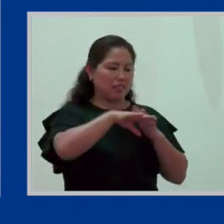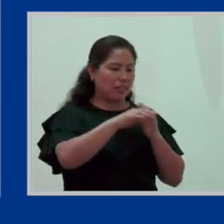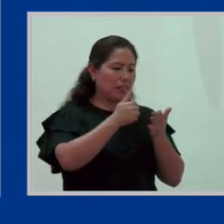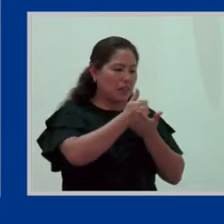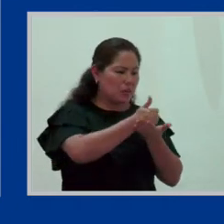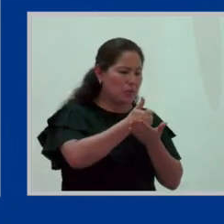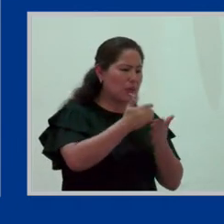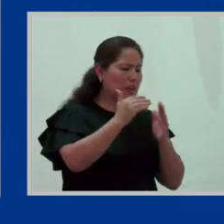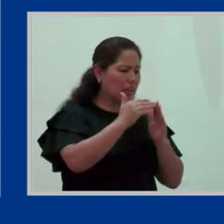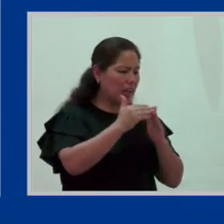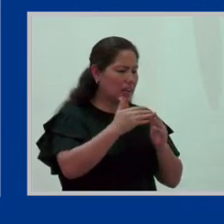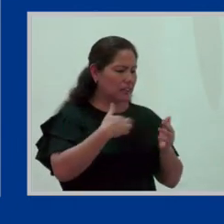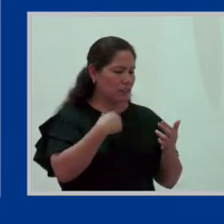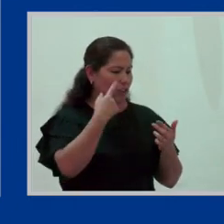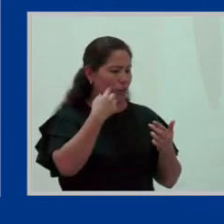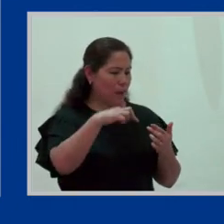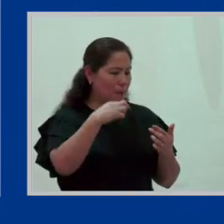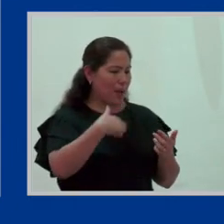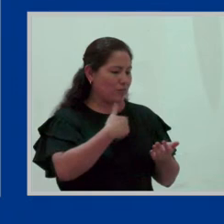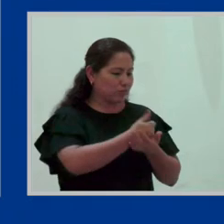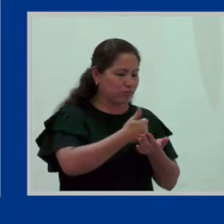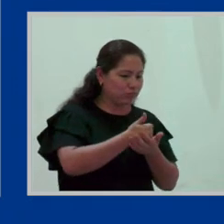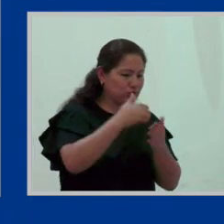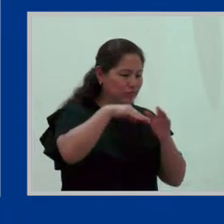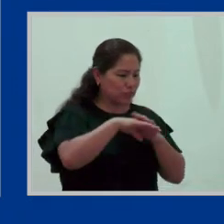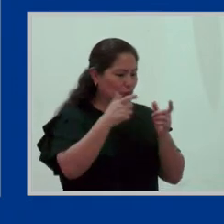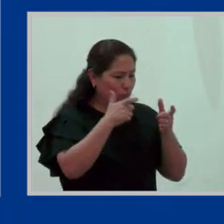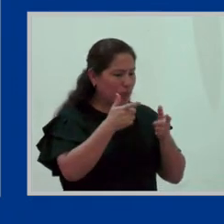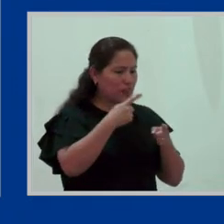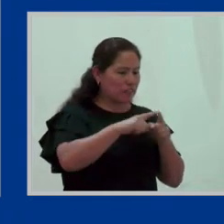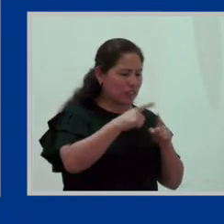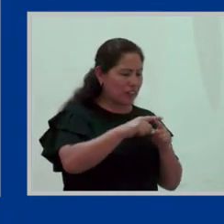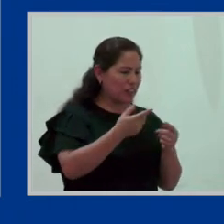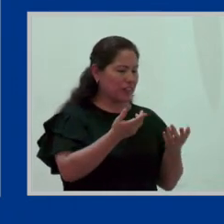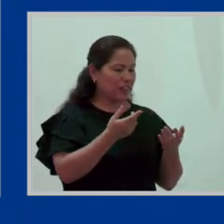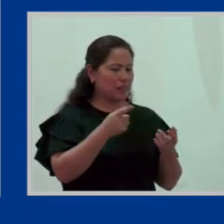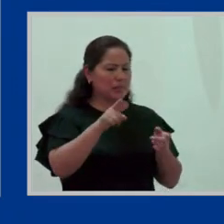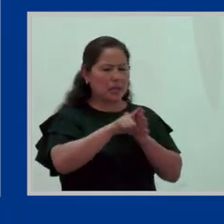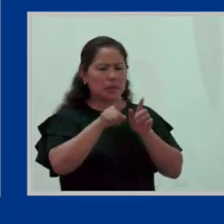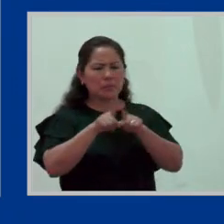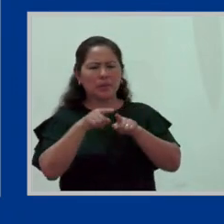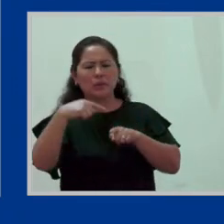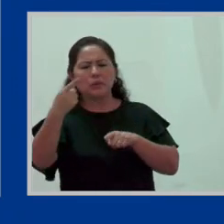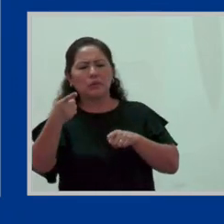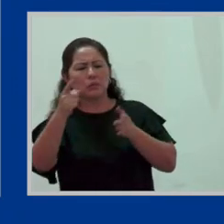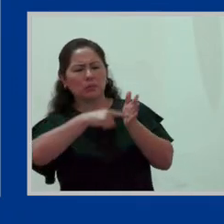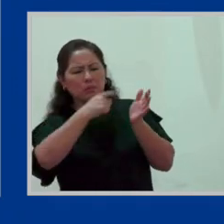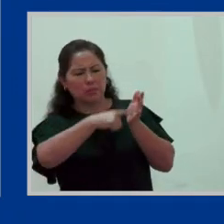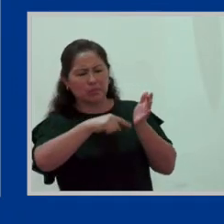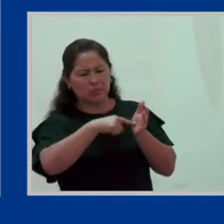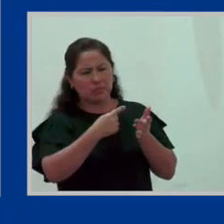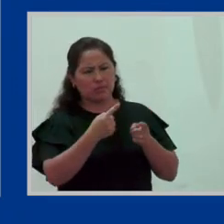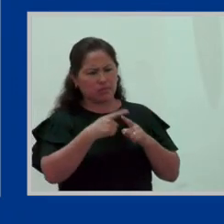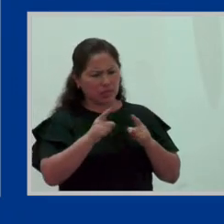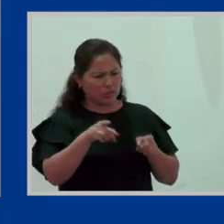realizar esto que debería ser en realidad bien visto y recibido por todos y por todas.